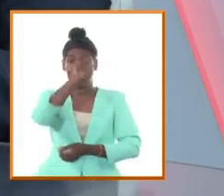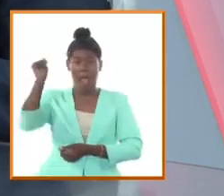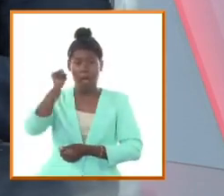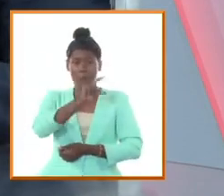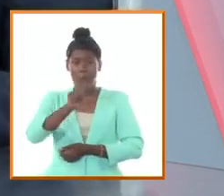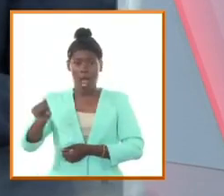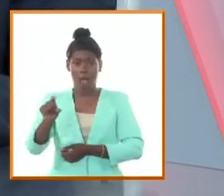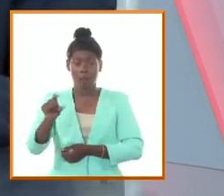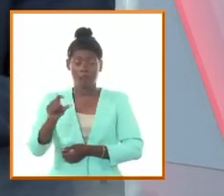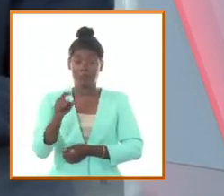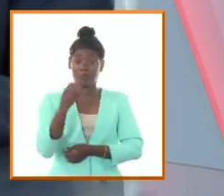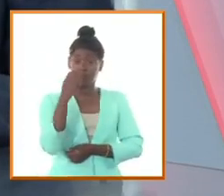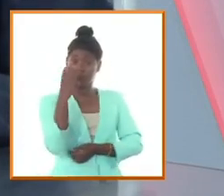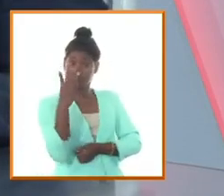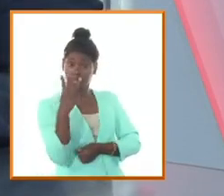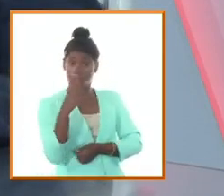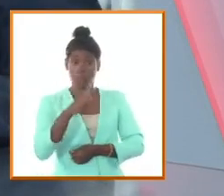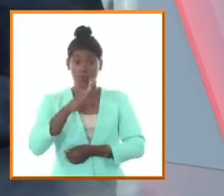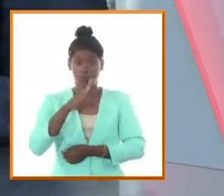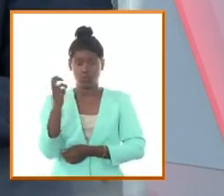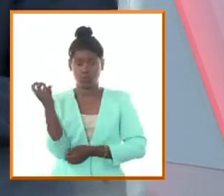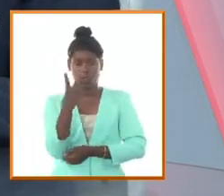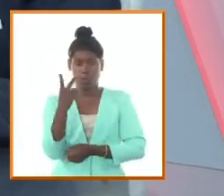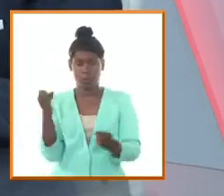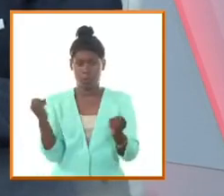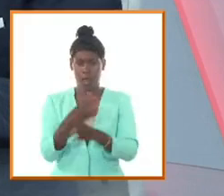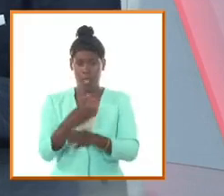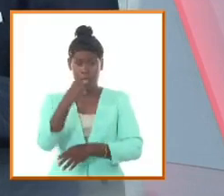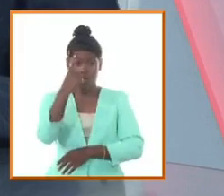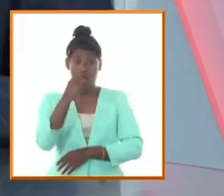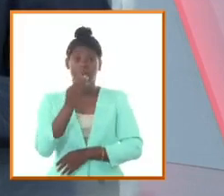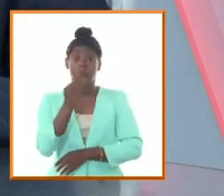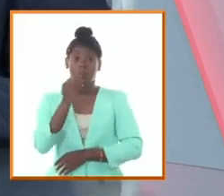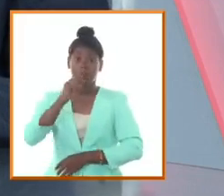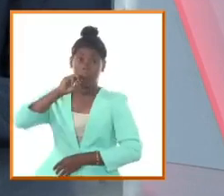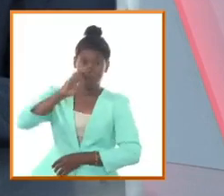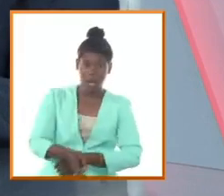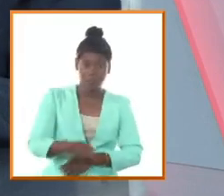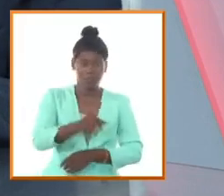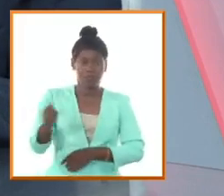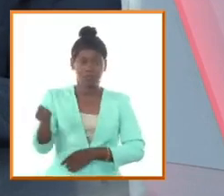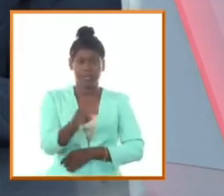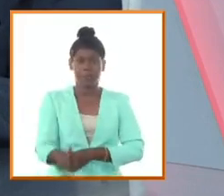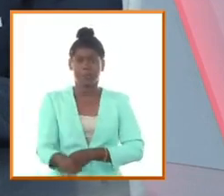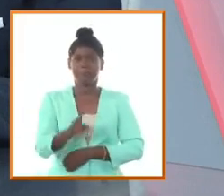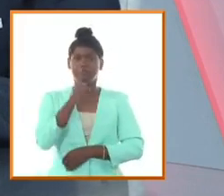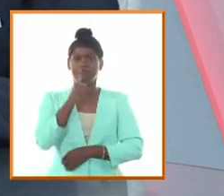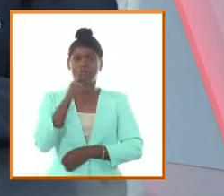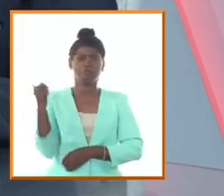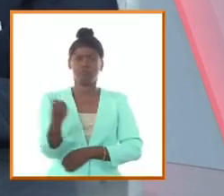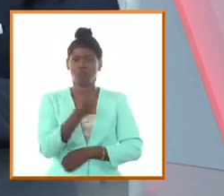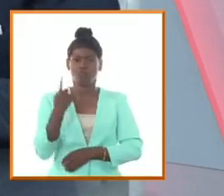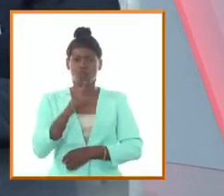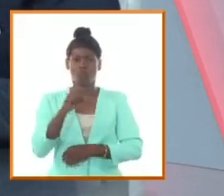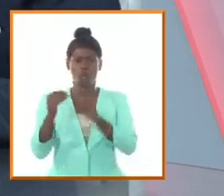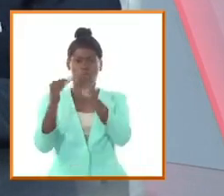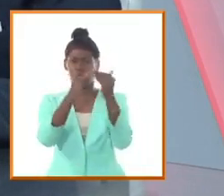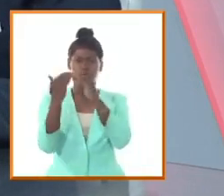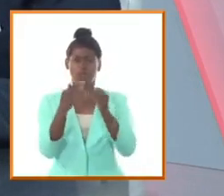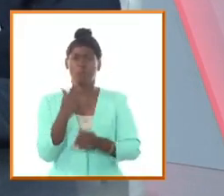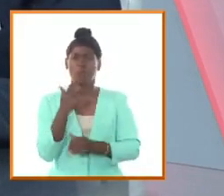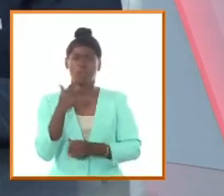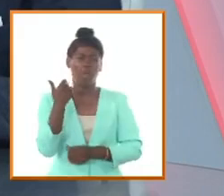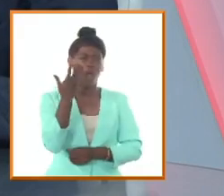roja y una blanca y en medio de aquella discusión dice Aramonte acaben ya las discusiones sobre heráldicas aquí no estamos para eso acabemos de darle a la